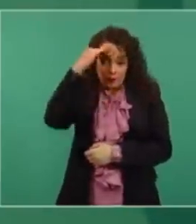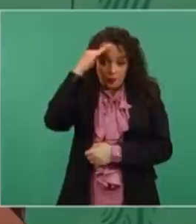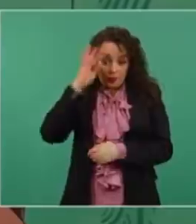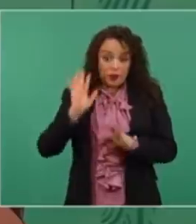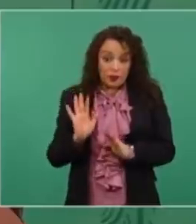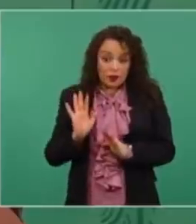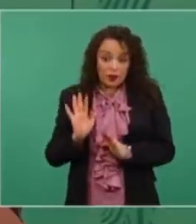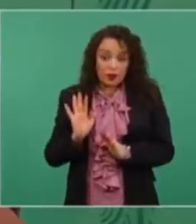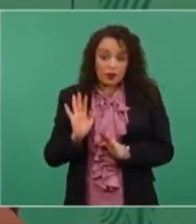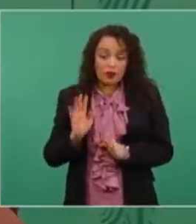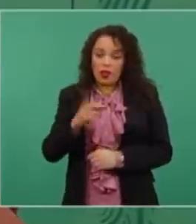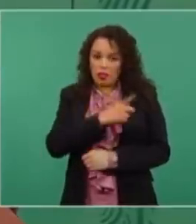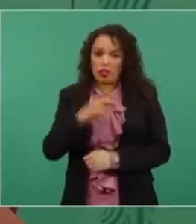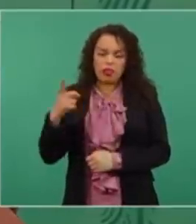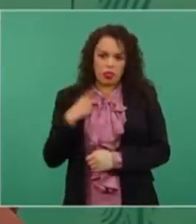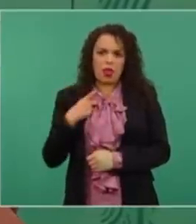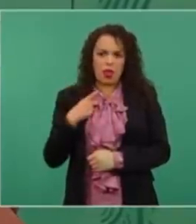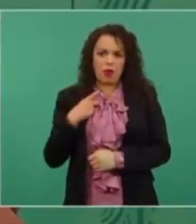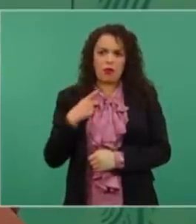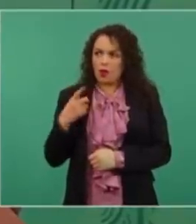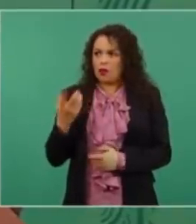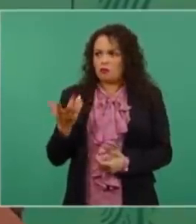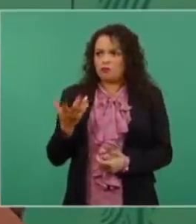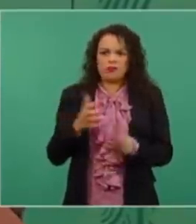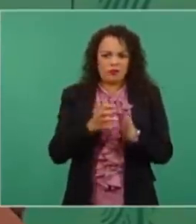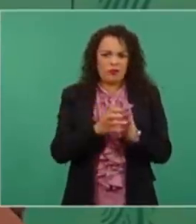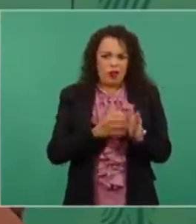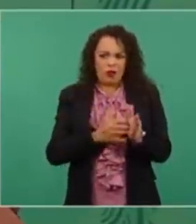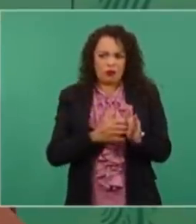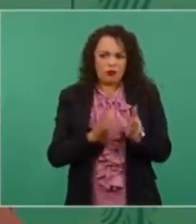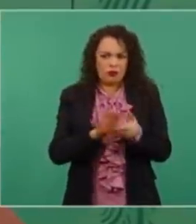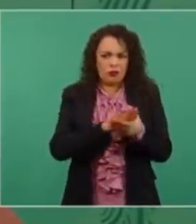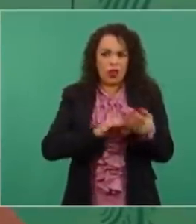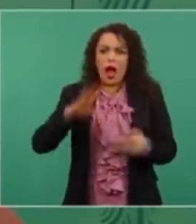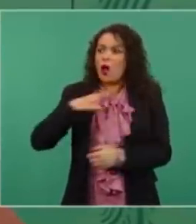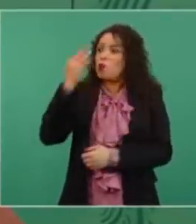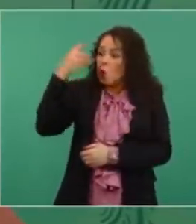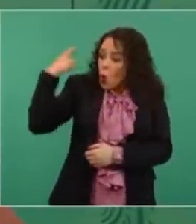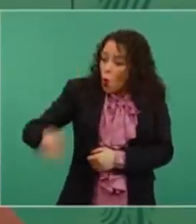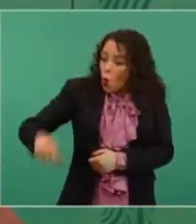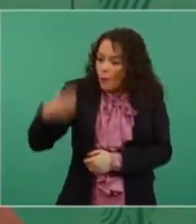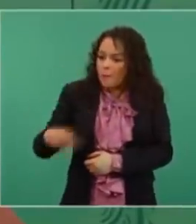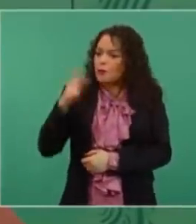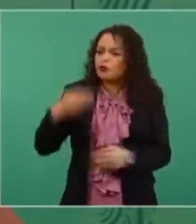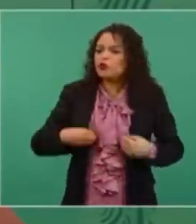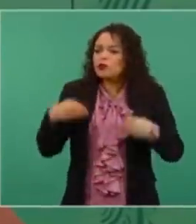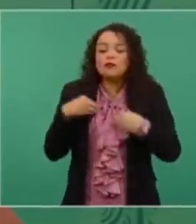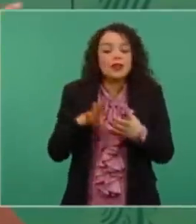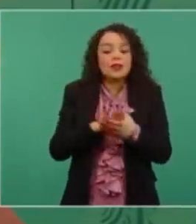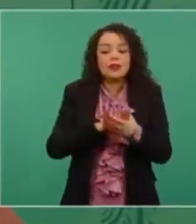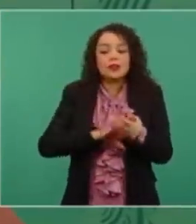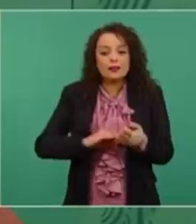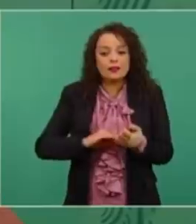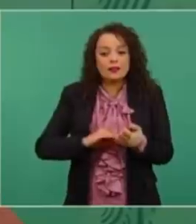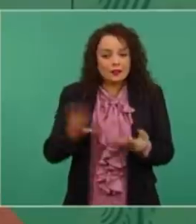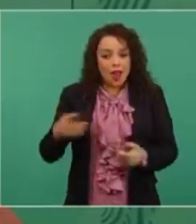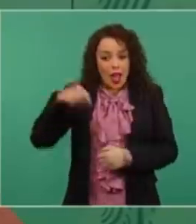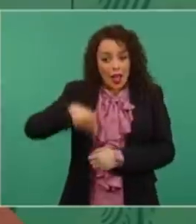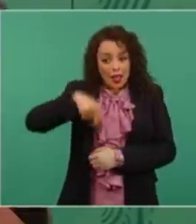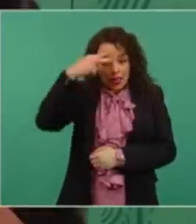austeridad, como hay muchos ricos austeros en México. llama la atención